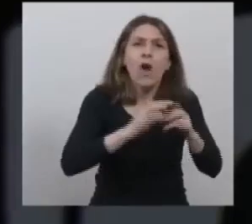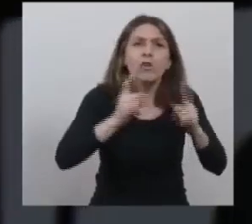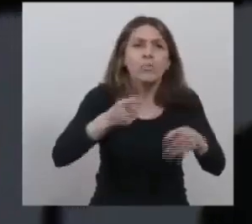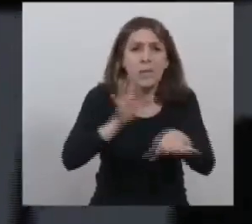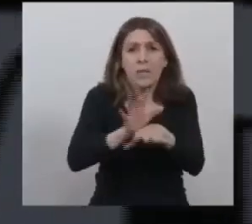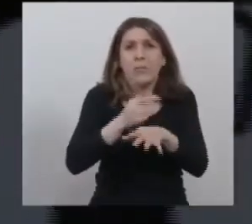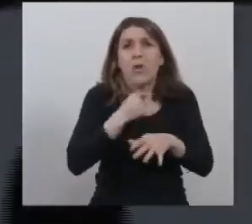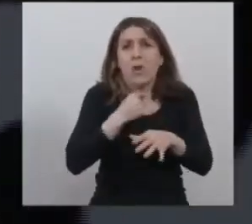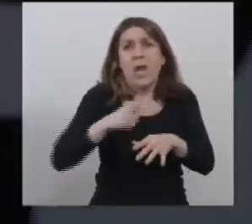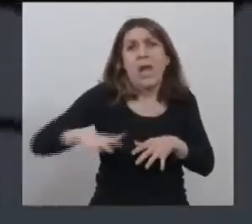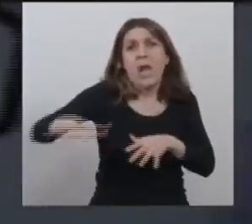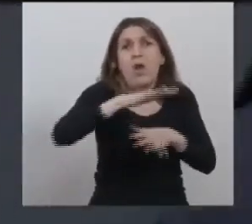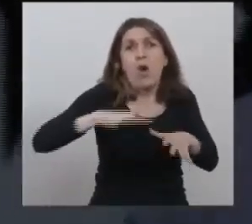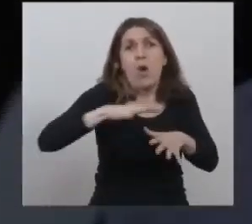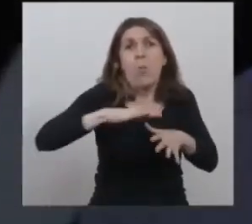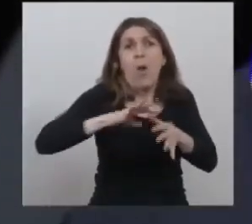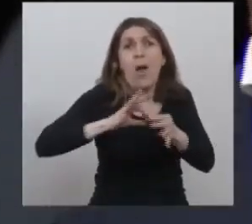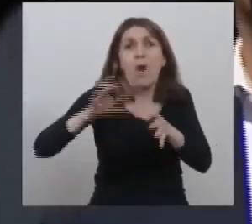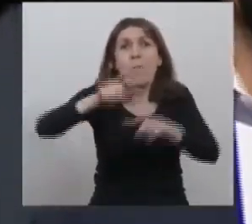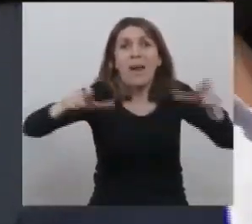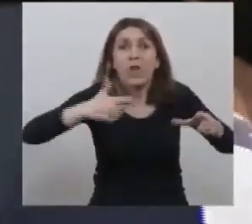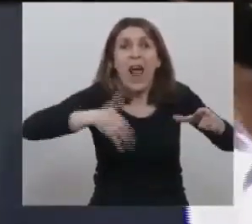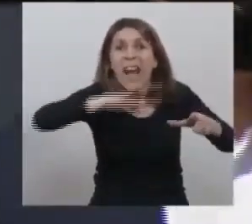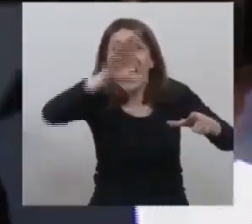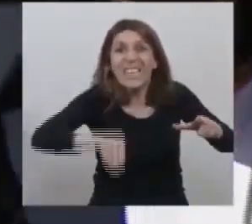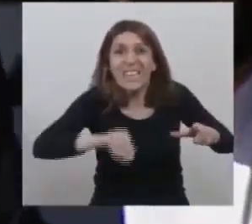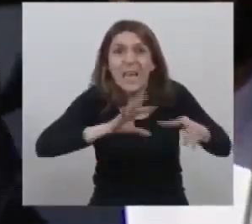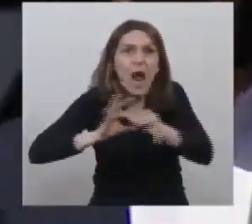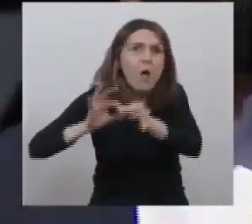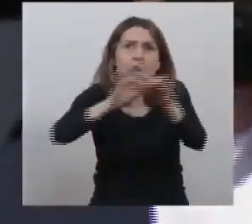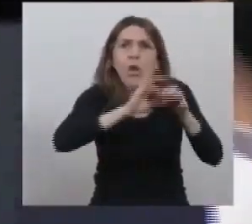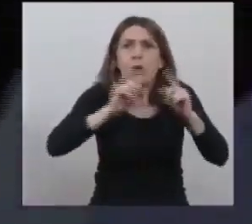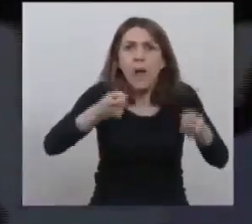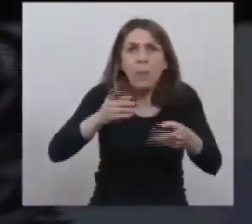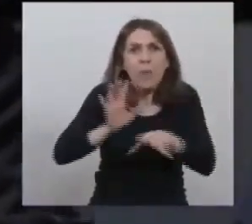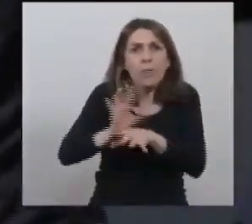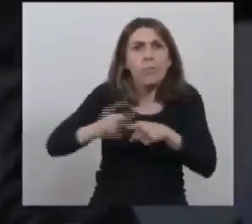tenga le pido que la tenga también la clase dirigente